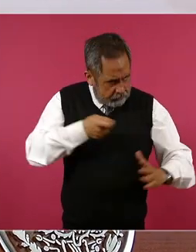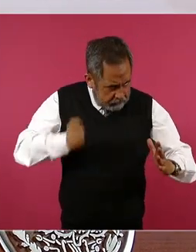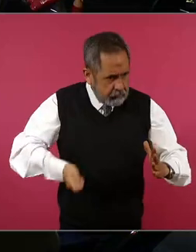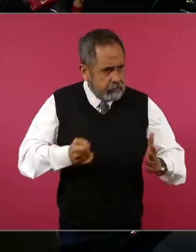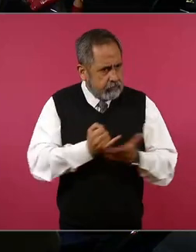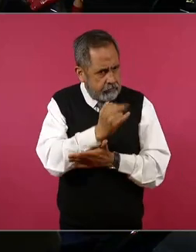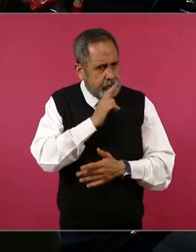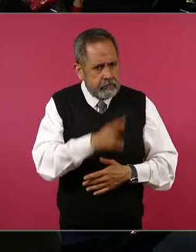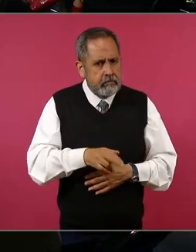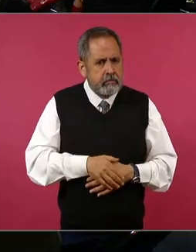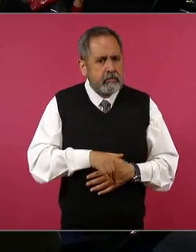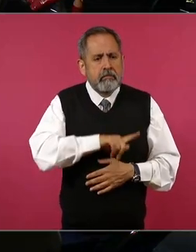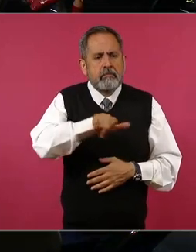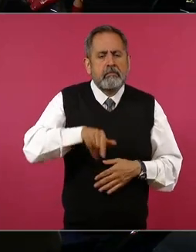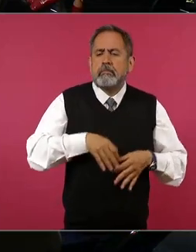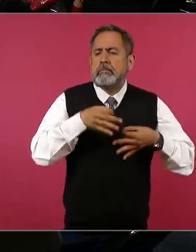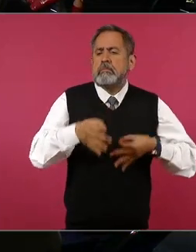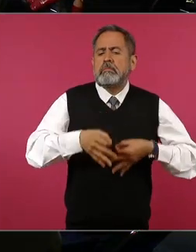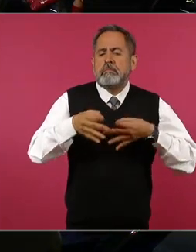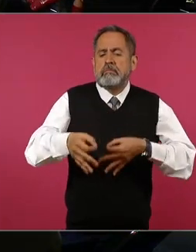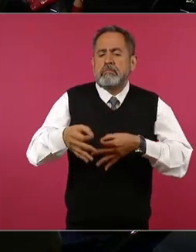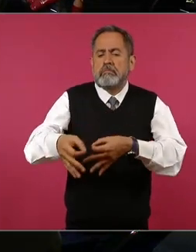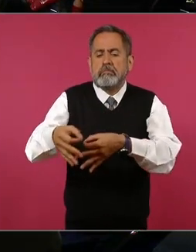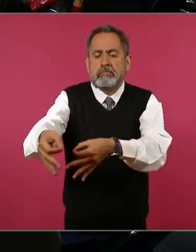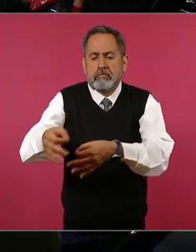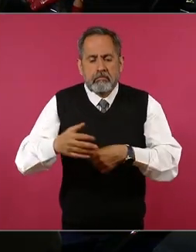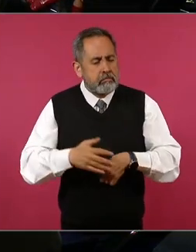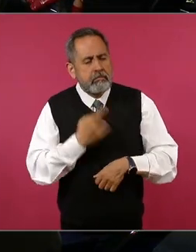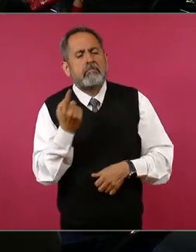¿por qué se tardan tanto en resolver